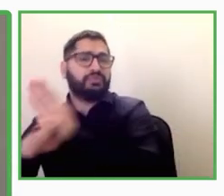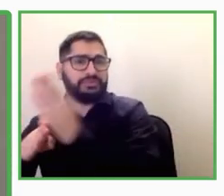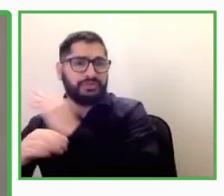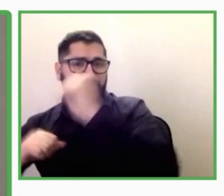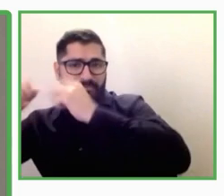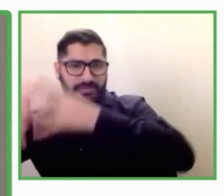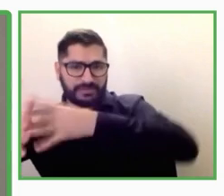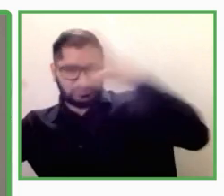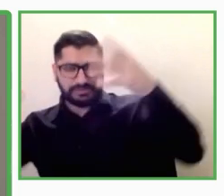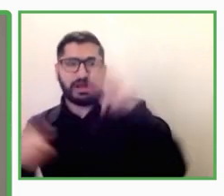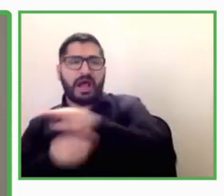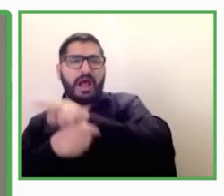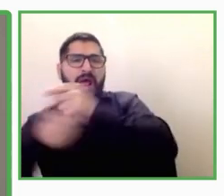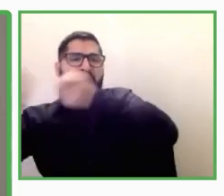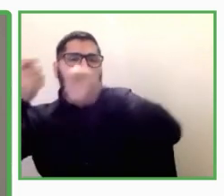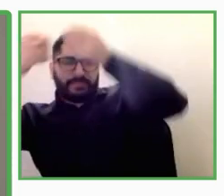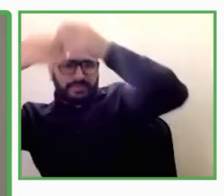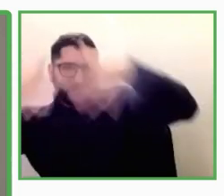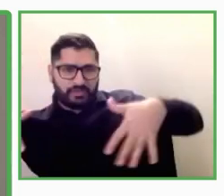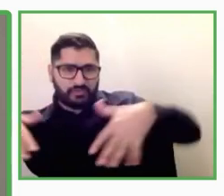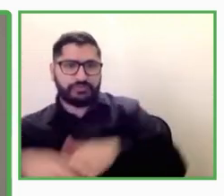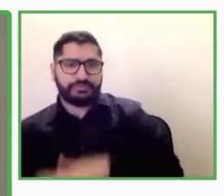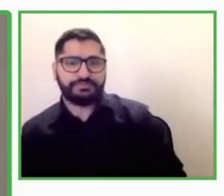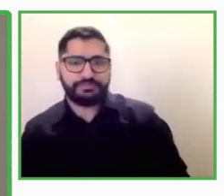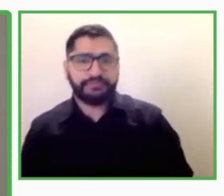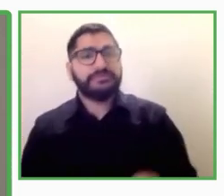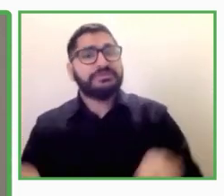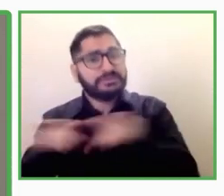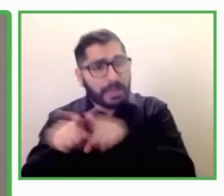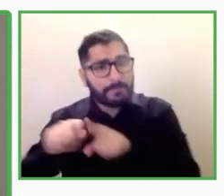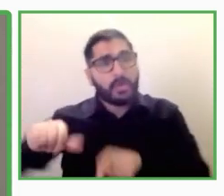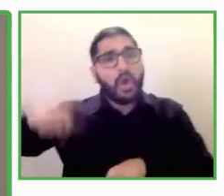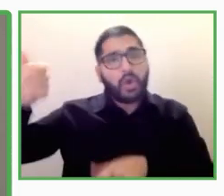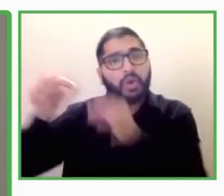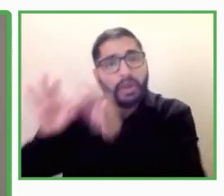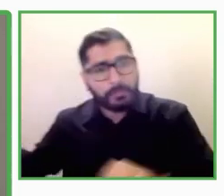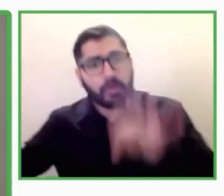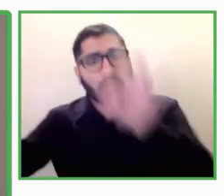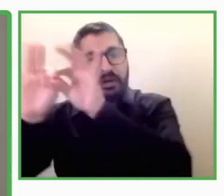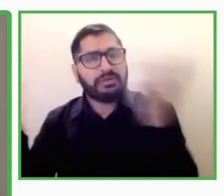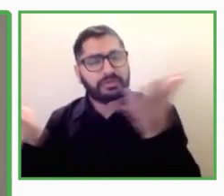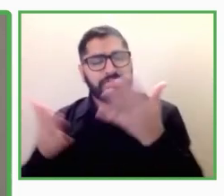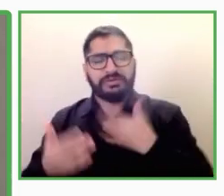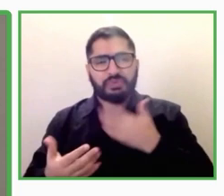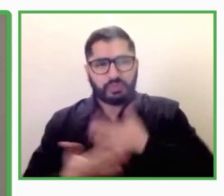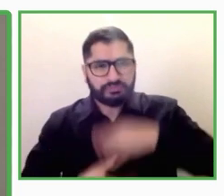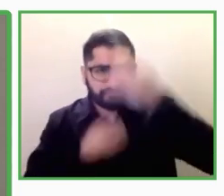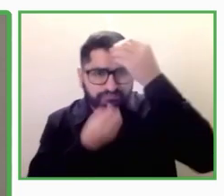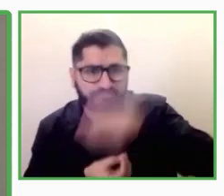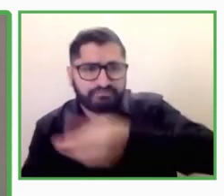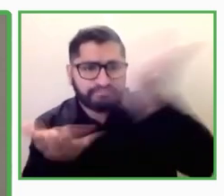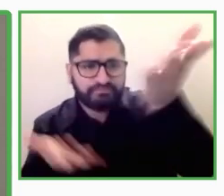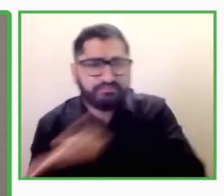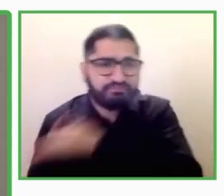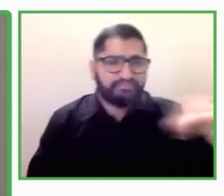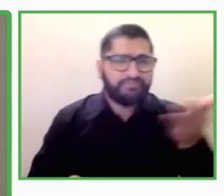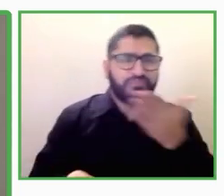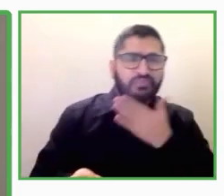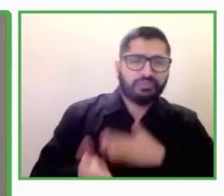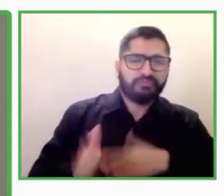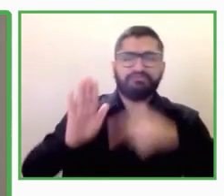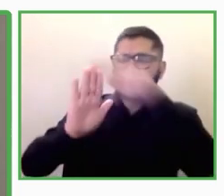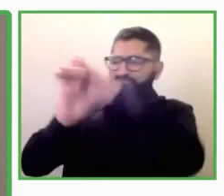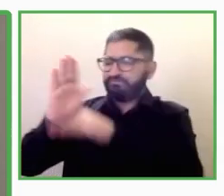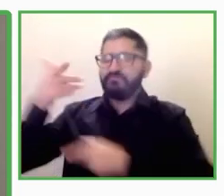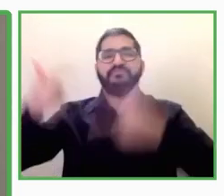Creo que es también importante señalar que cuando hablamos de la política pública, no debemos reflexionar solamente, como nos indica el